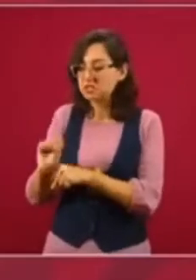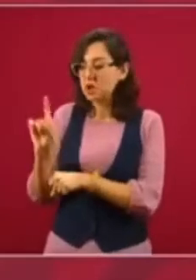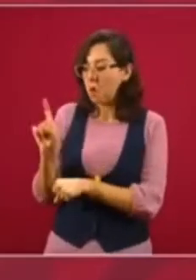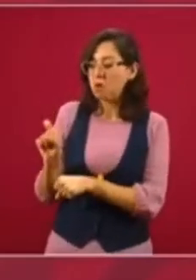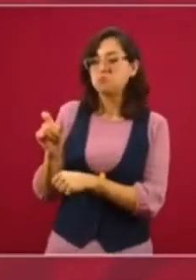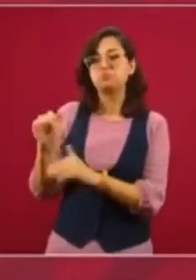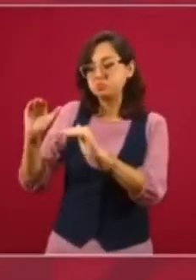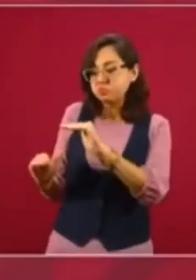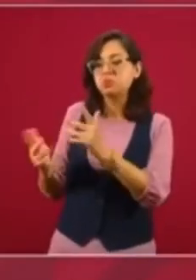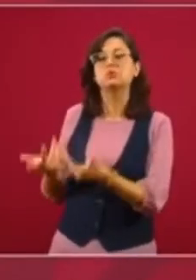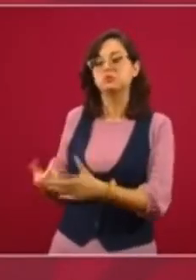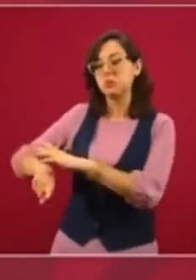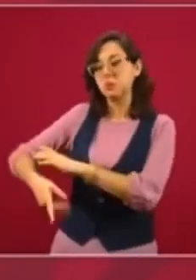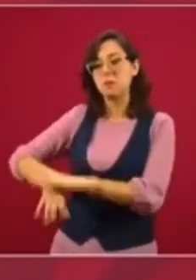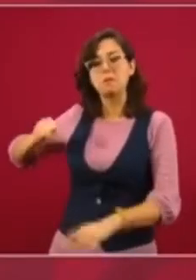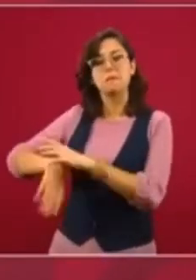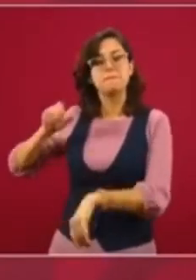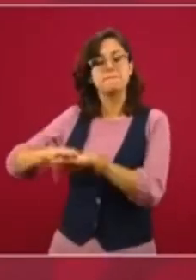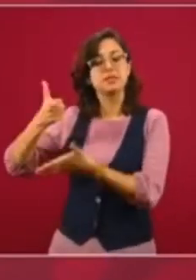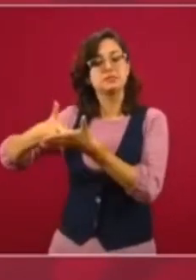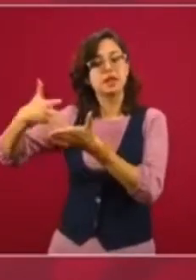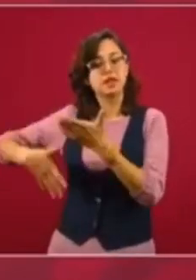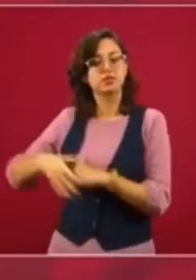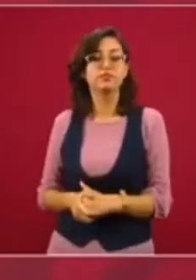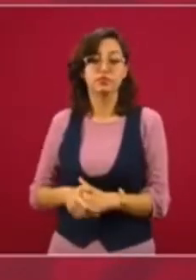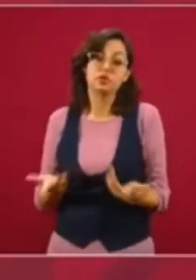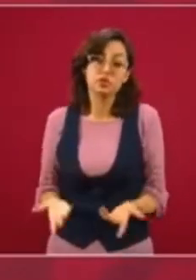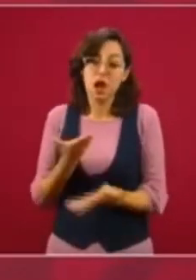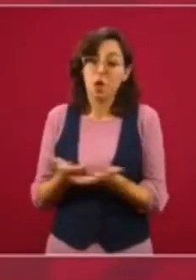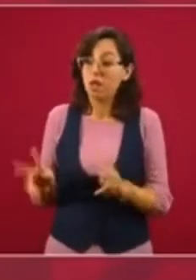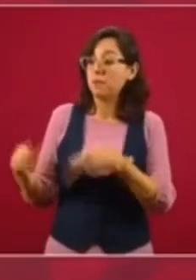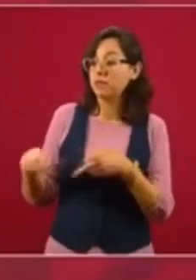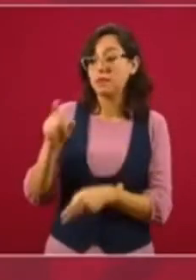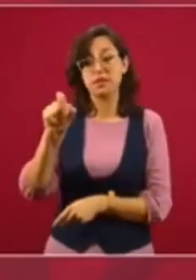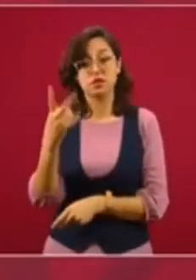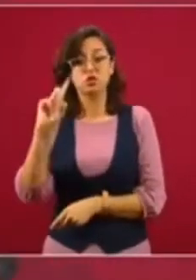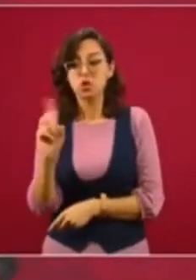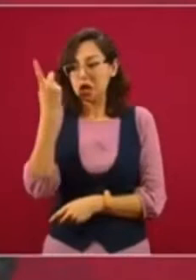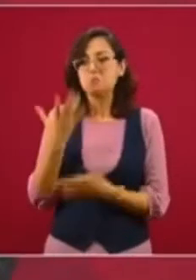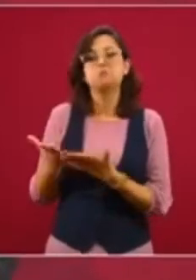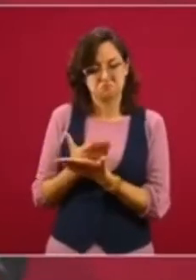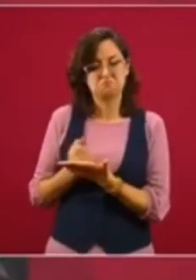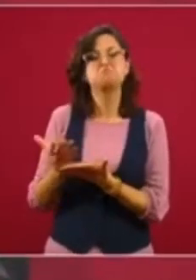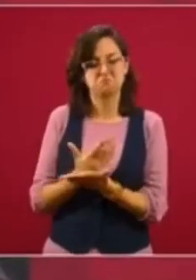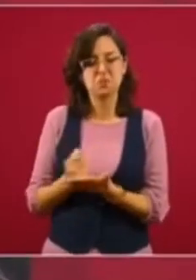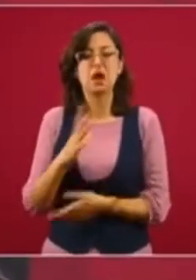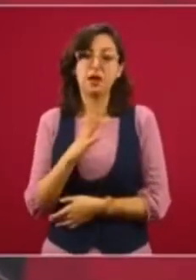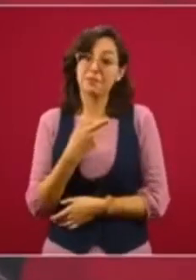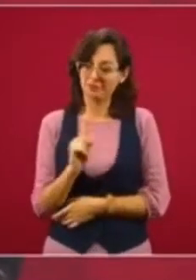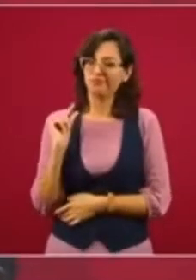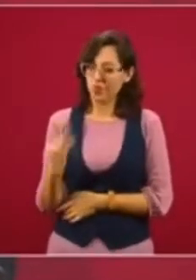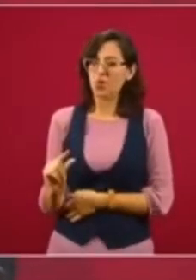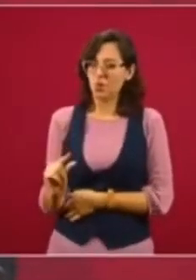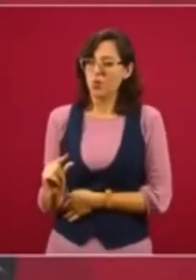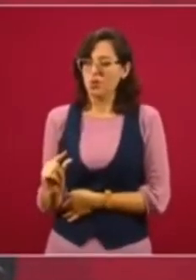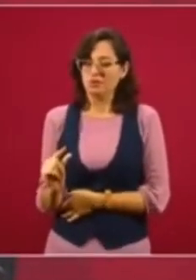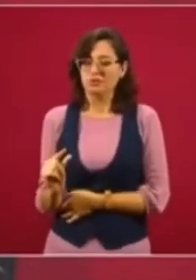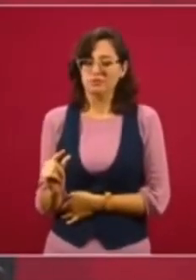costo, con 22 dólares ya hay utilidad, sin embargo es bajo el precio